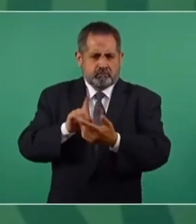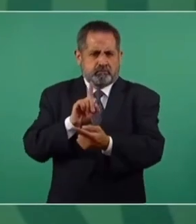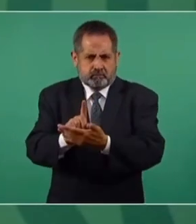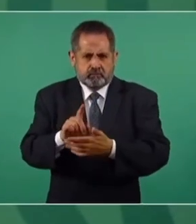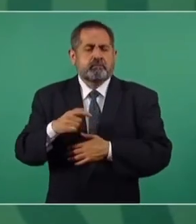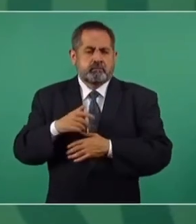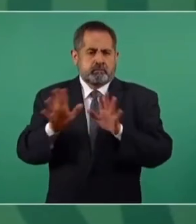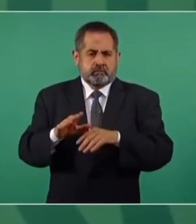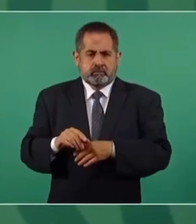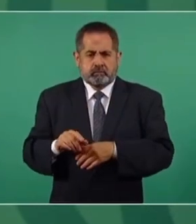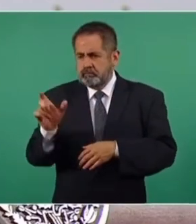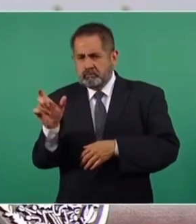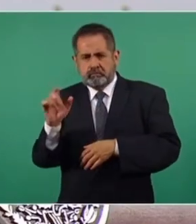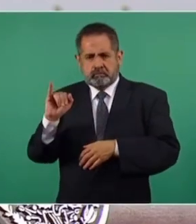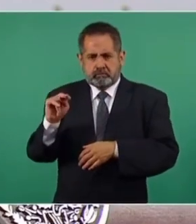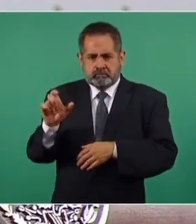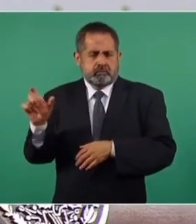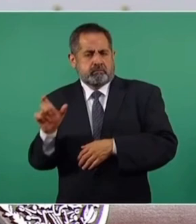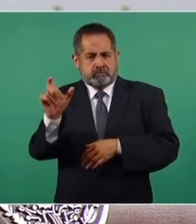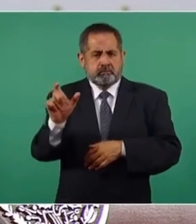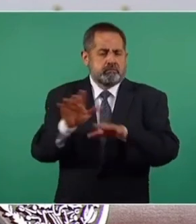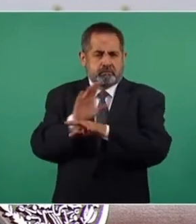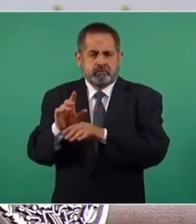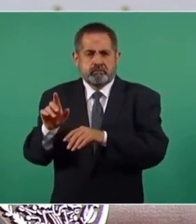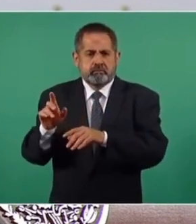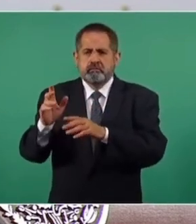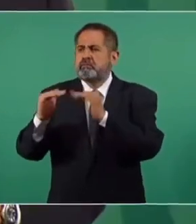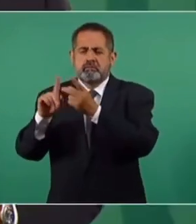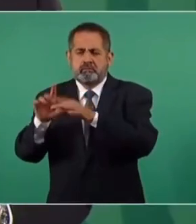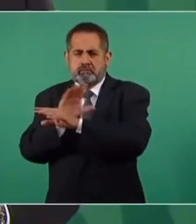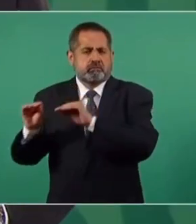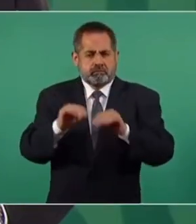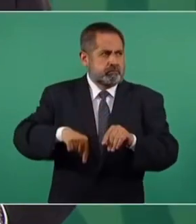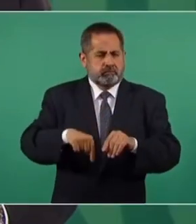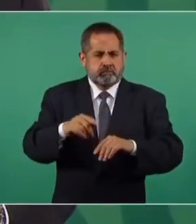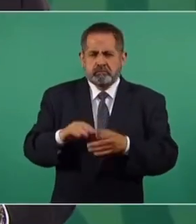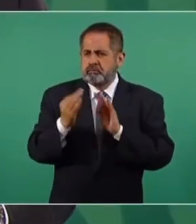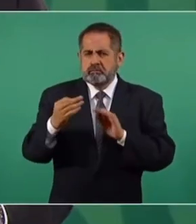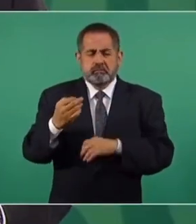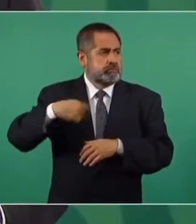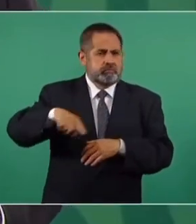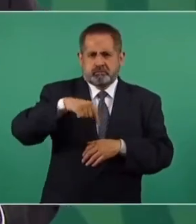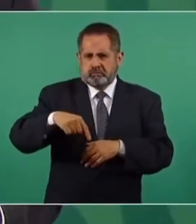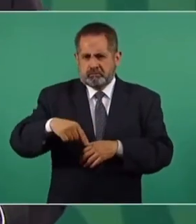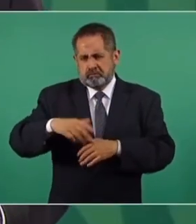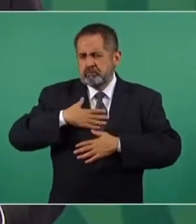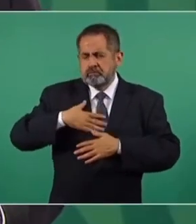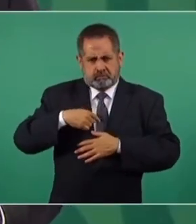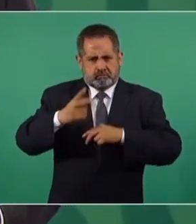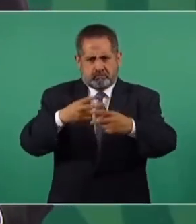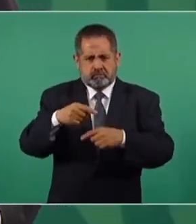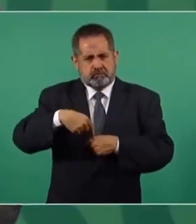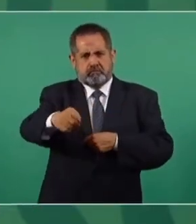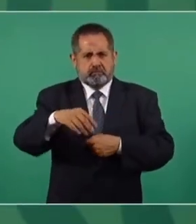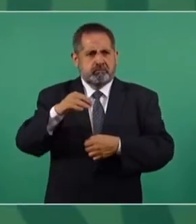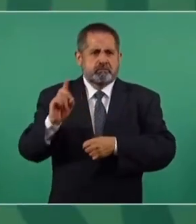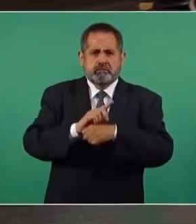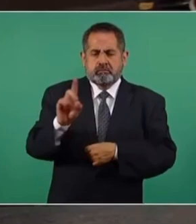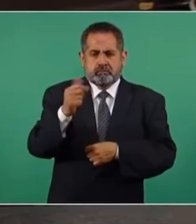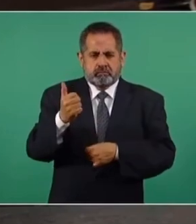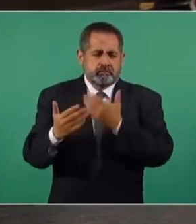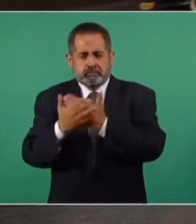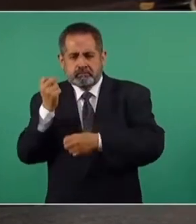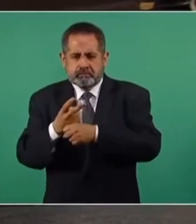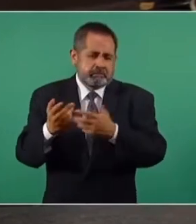yo ya cambié mi credencial, cambié de domicilio y donde me corresponda voy a ir a votar el domingo 6